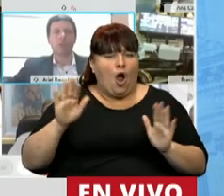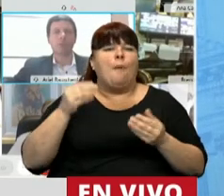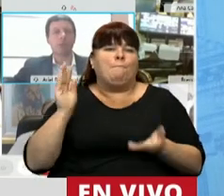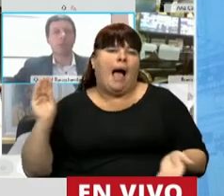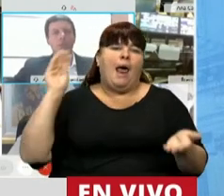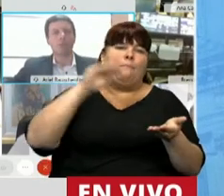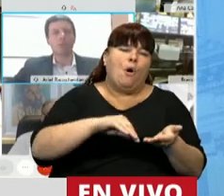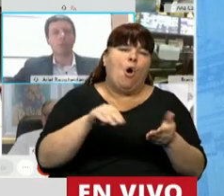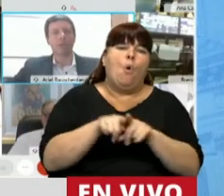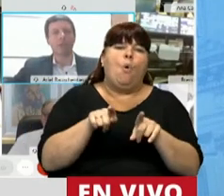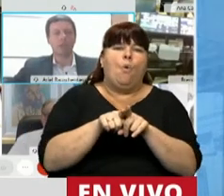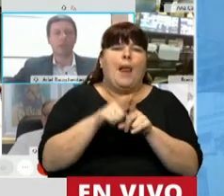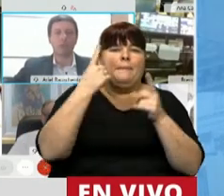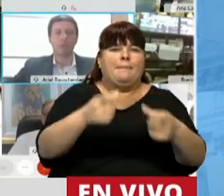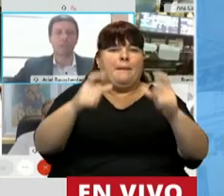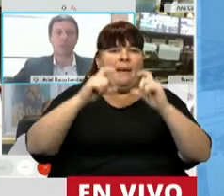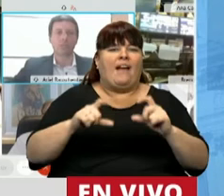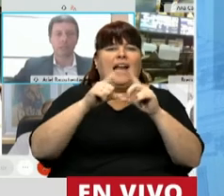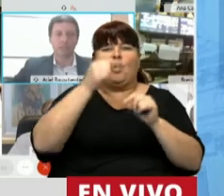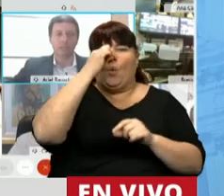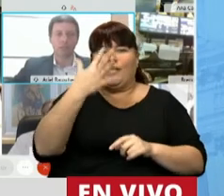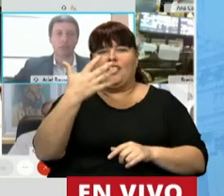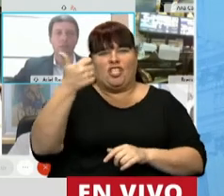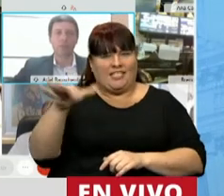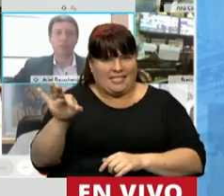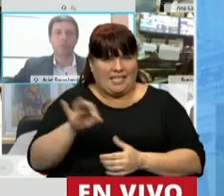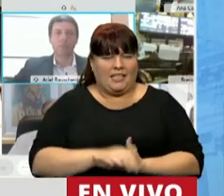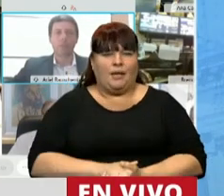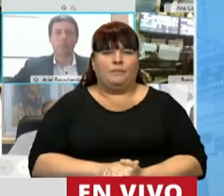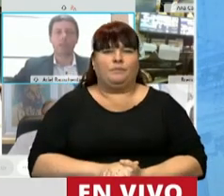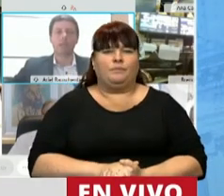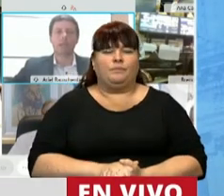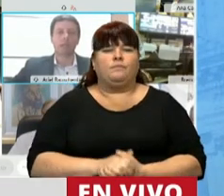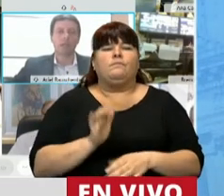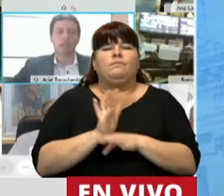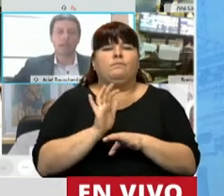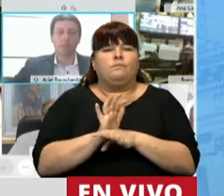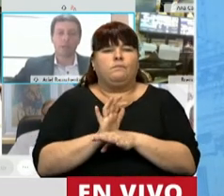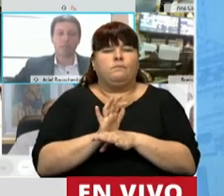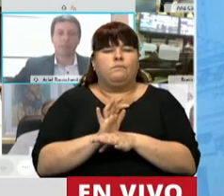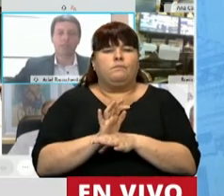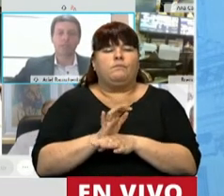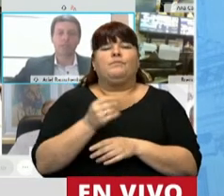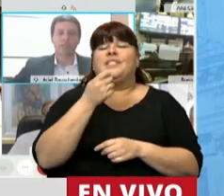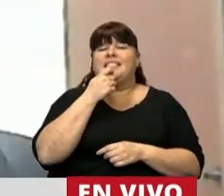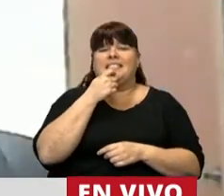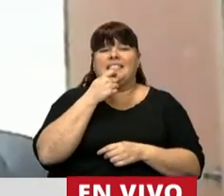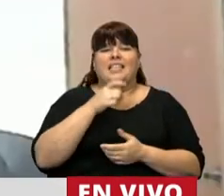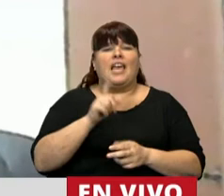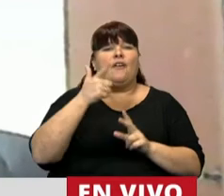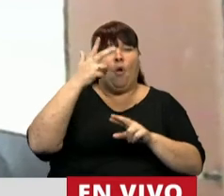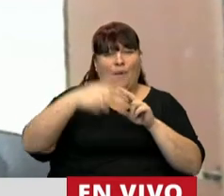ser incorporado como primer párrafo del artículo 2560 del COVID. Es decir que la proclamación de